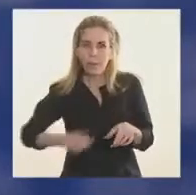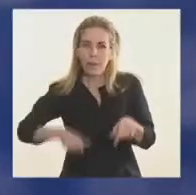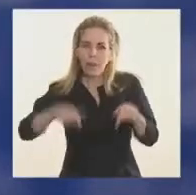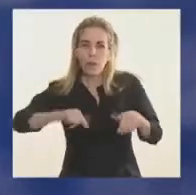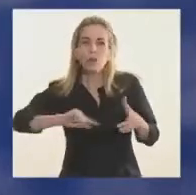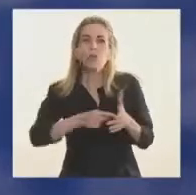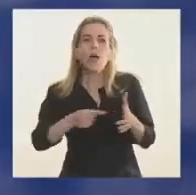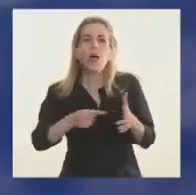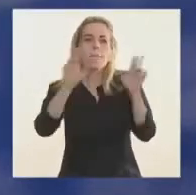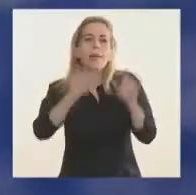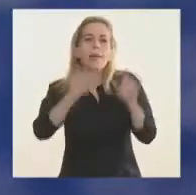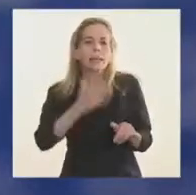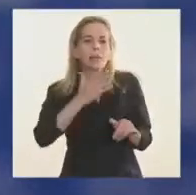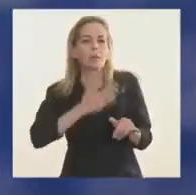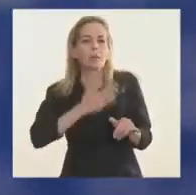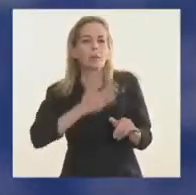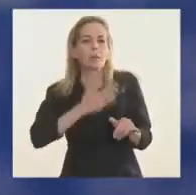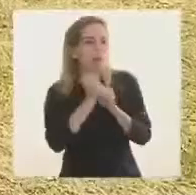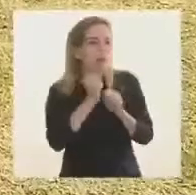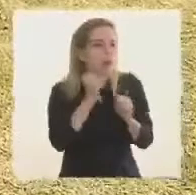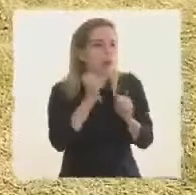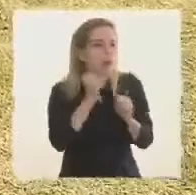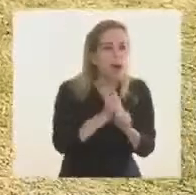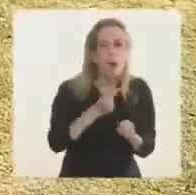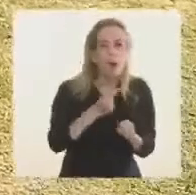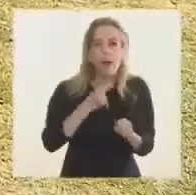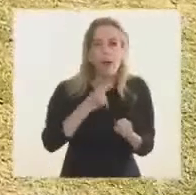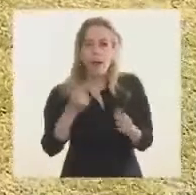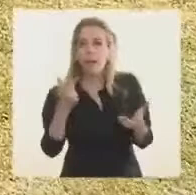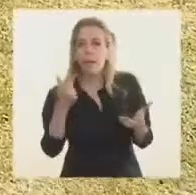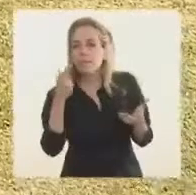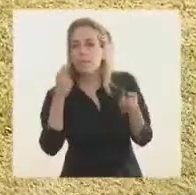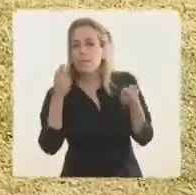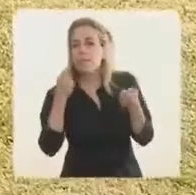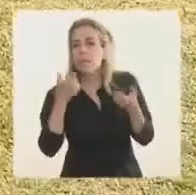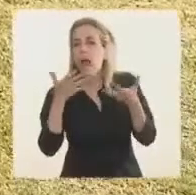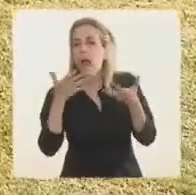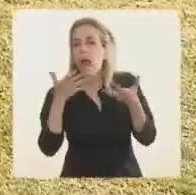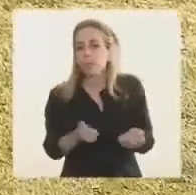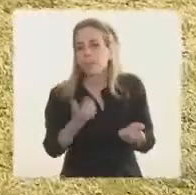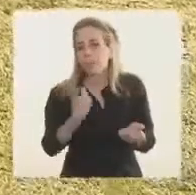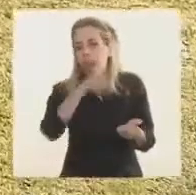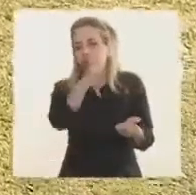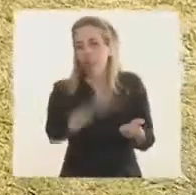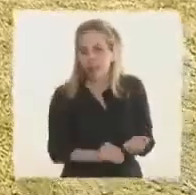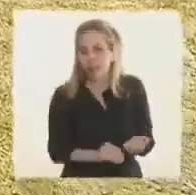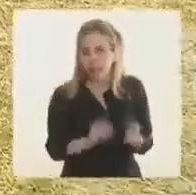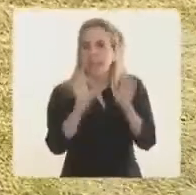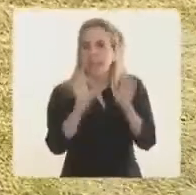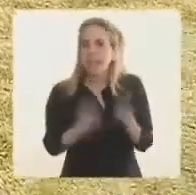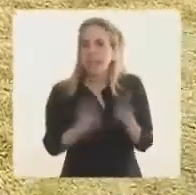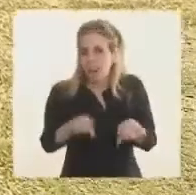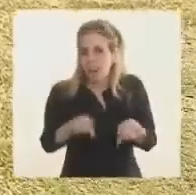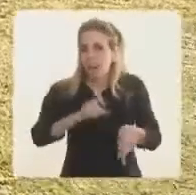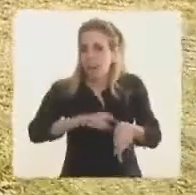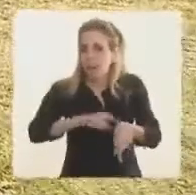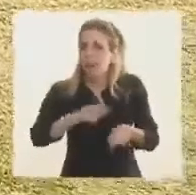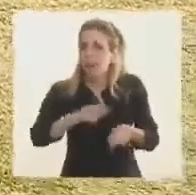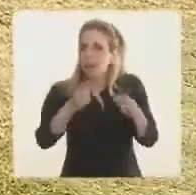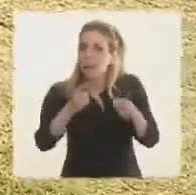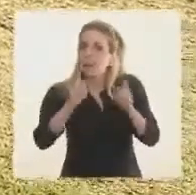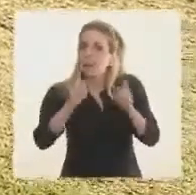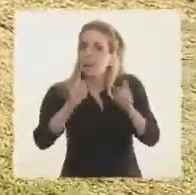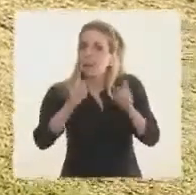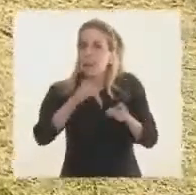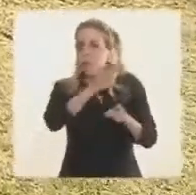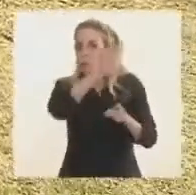paz, de trabajo, que quiere aportar al país y que también sabe que necesita en este momento ayuda del